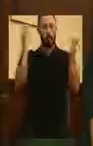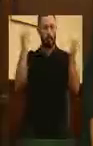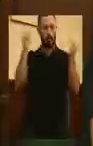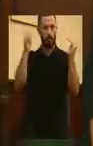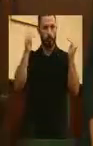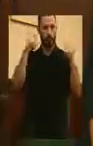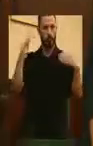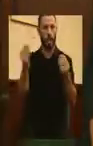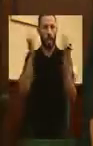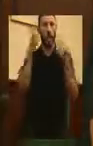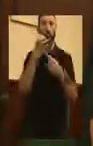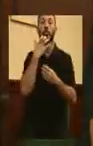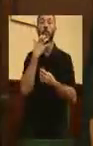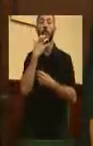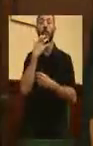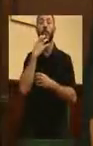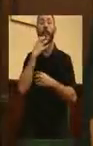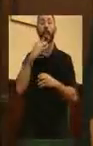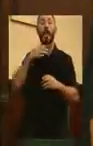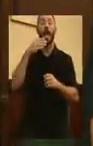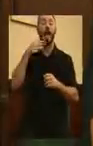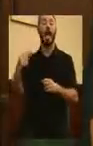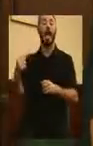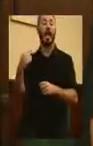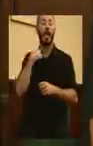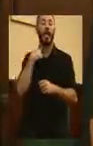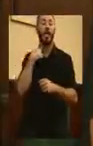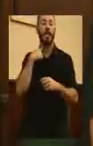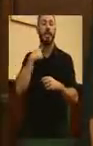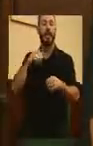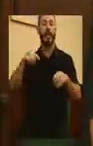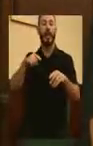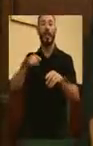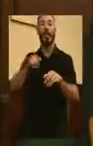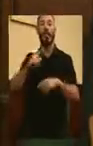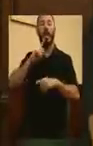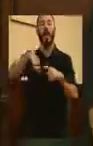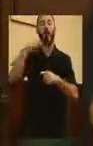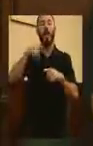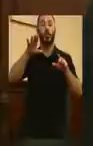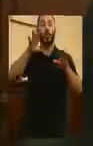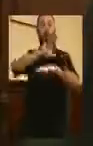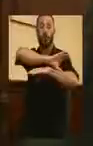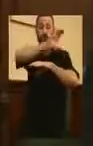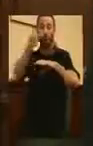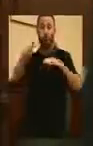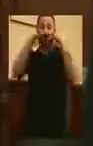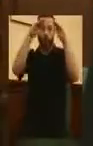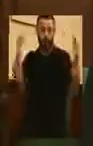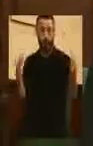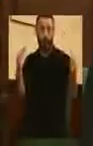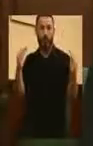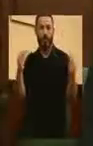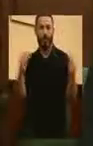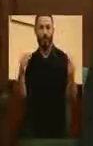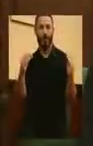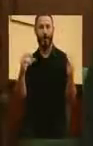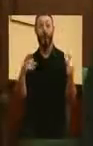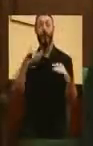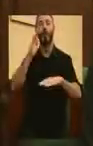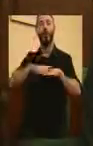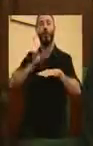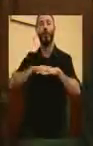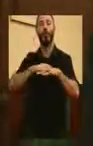el 60% pertenecen al transporte de personas y de ese 60%, el 82% procede del transporte privado.